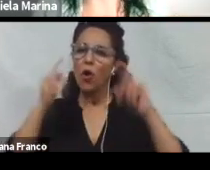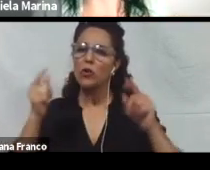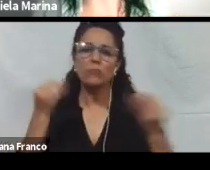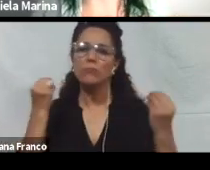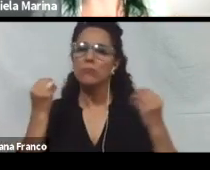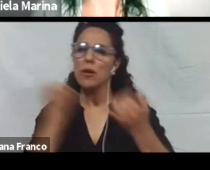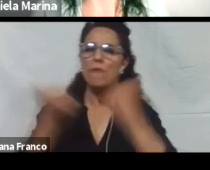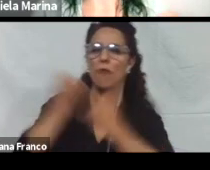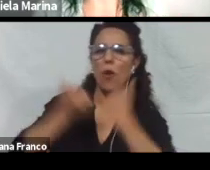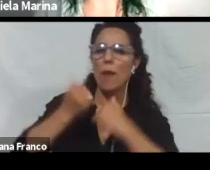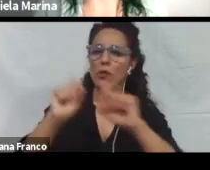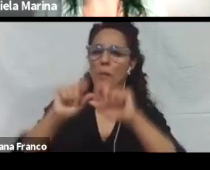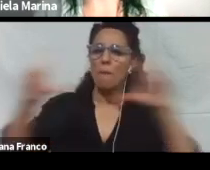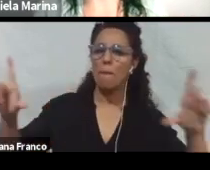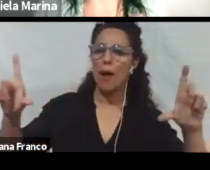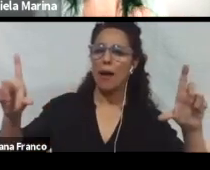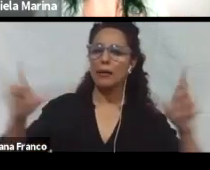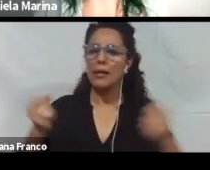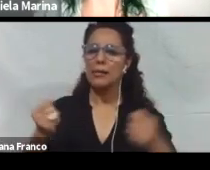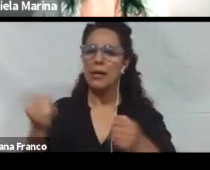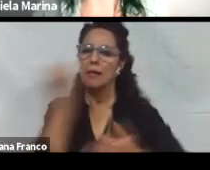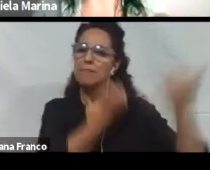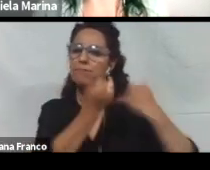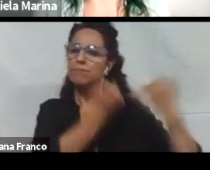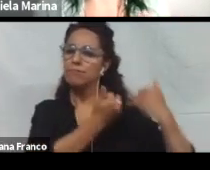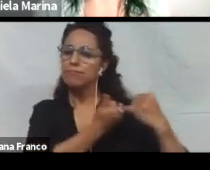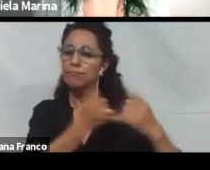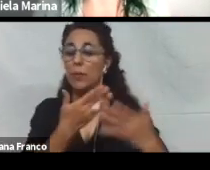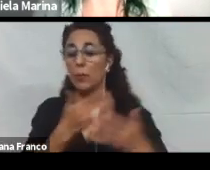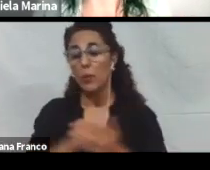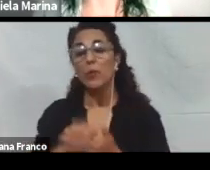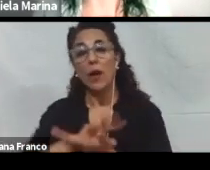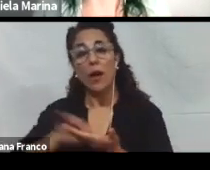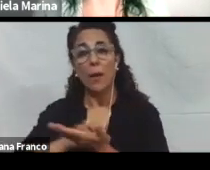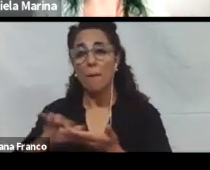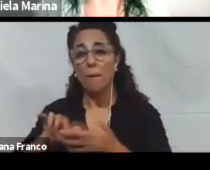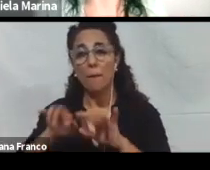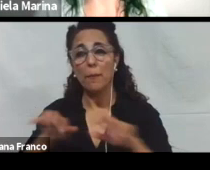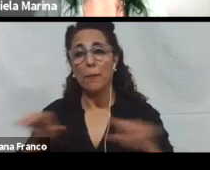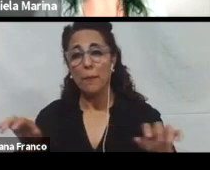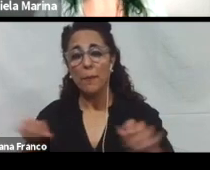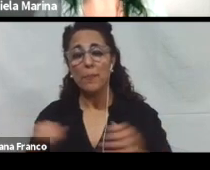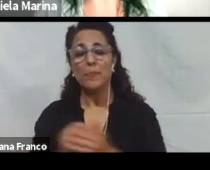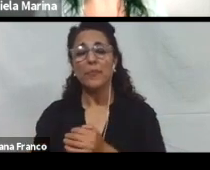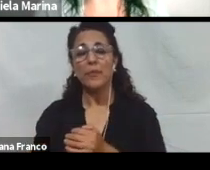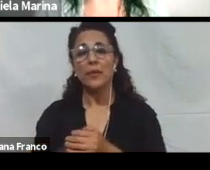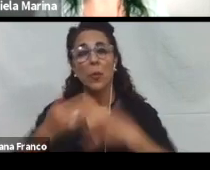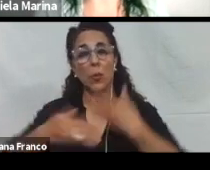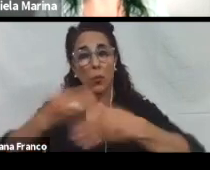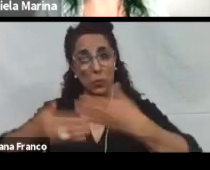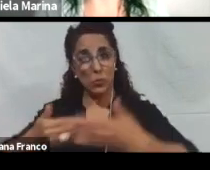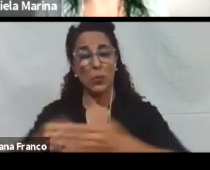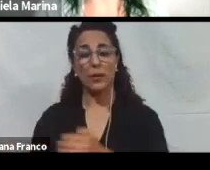aparece en la pantalla. Entonces, pueden haber estudiantes que sean usuarios de estos lectores de pantalla, y en ese caso, tenemos que